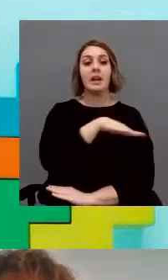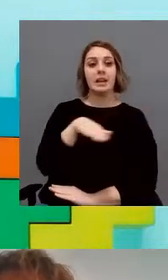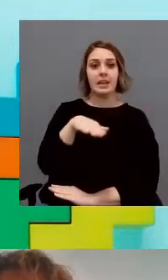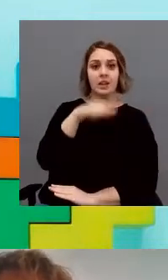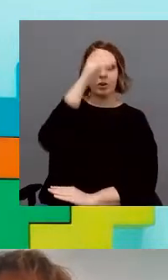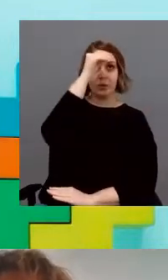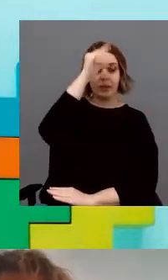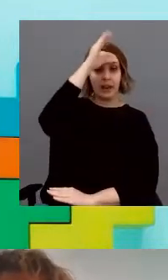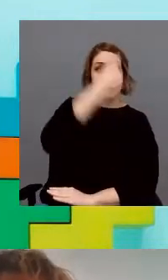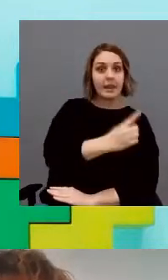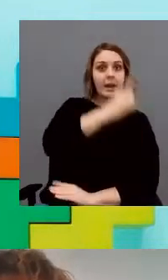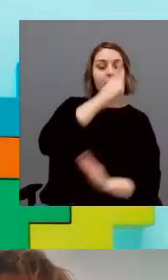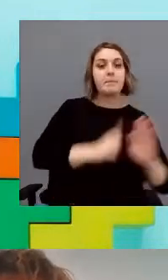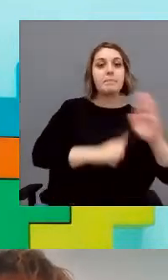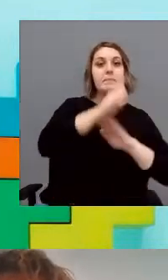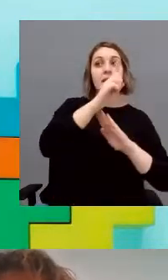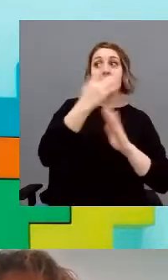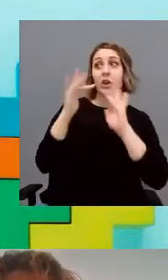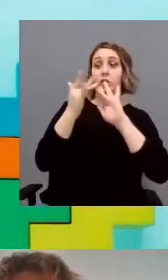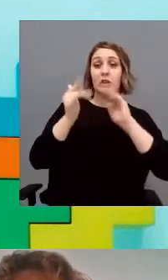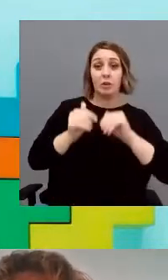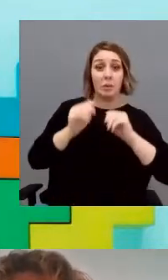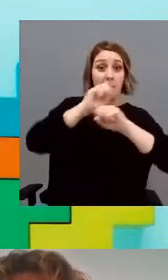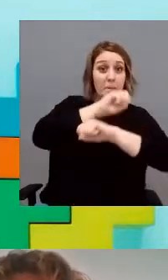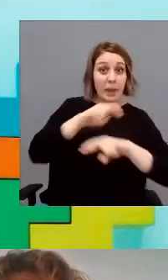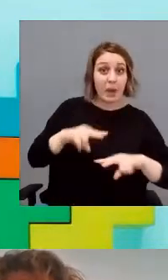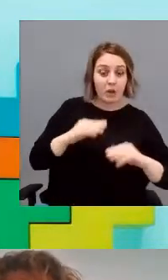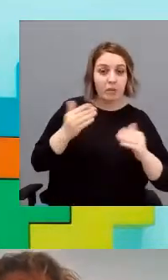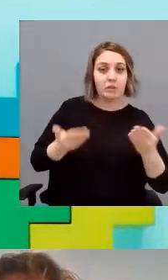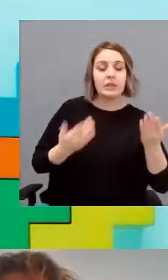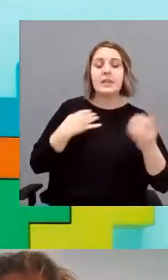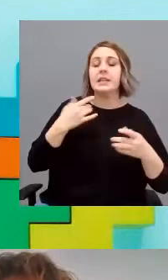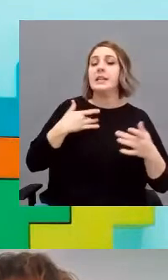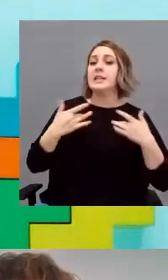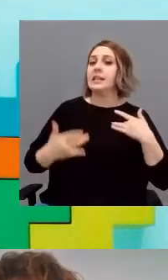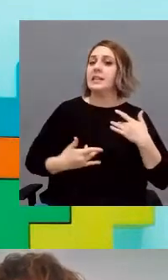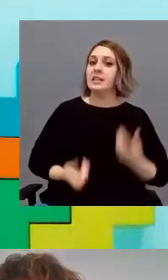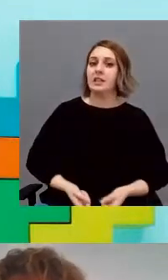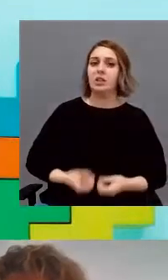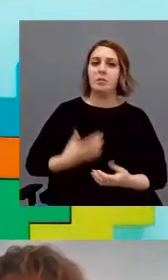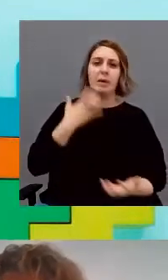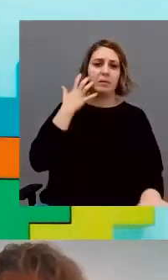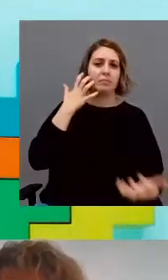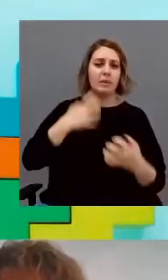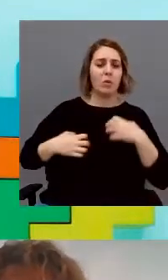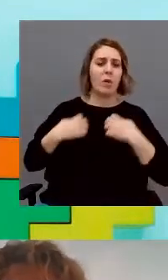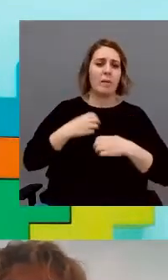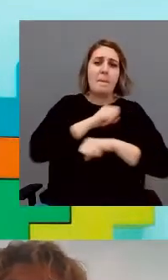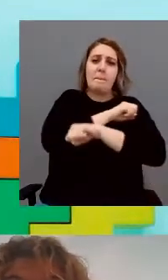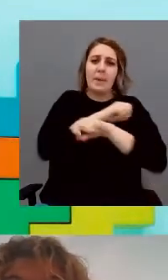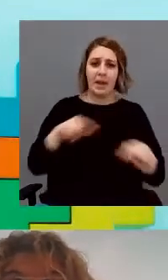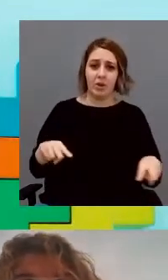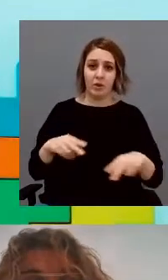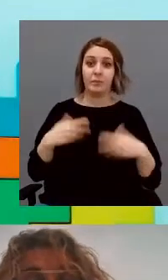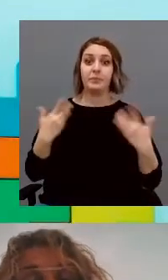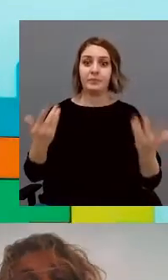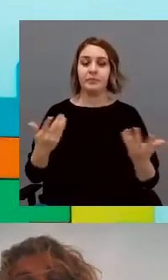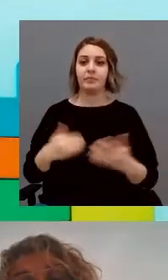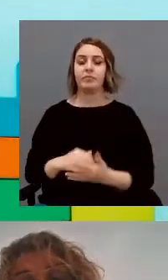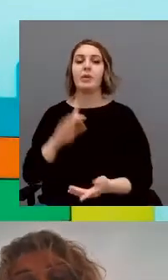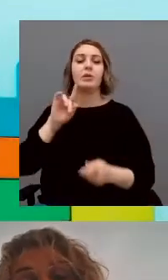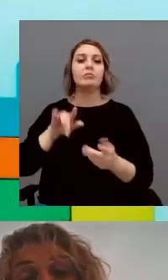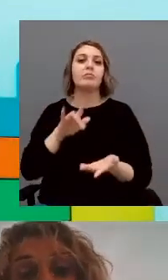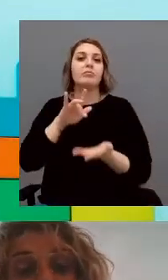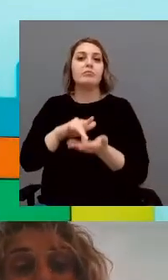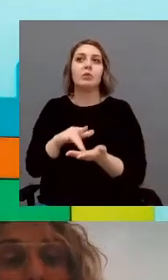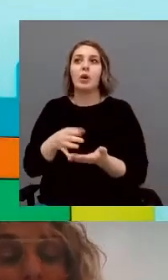cociente intelectual y un deterioro social superior manifestaron síntomas con más graves de ansiedad. Pero, ¿a qué